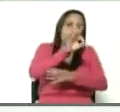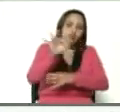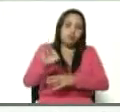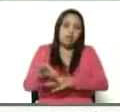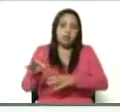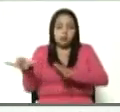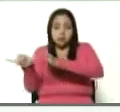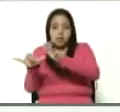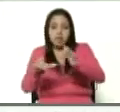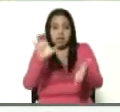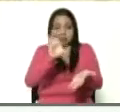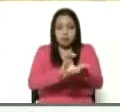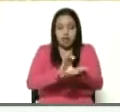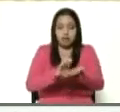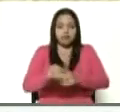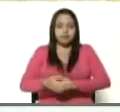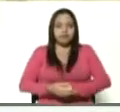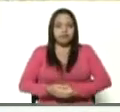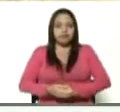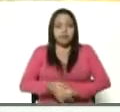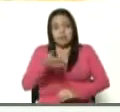y son ciudades